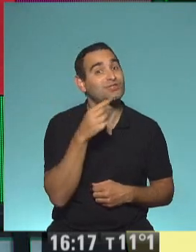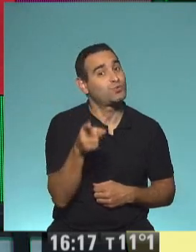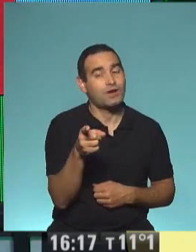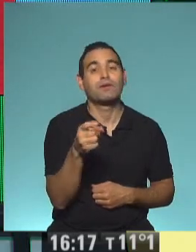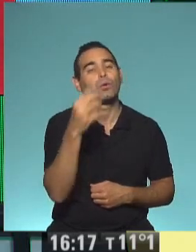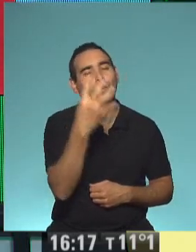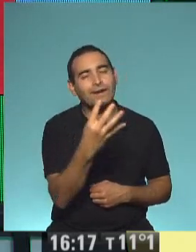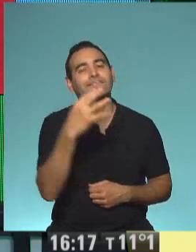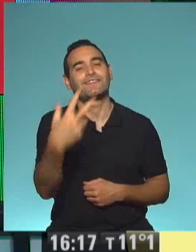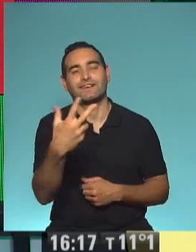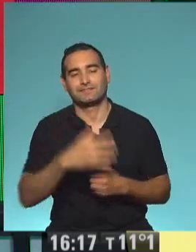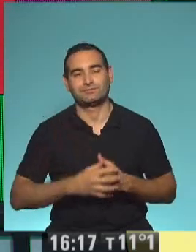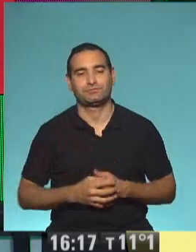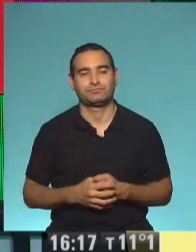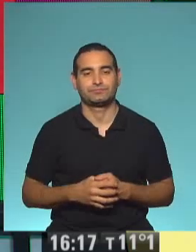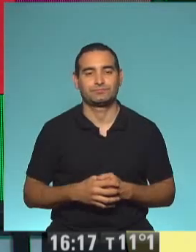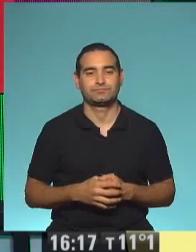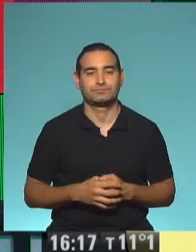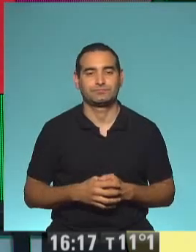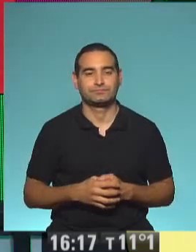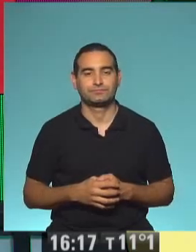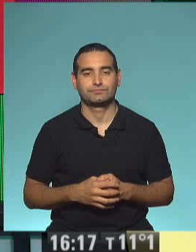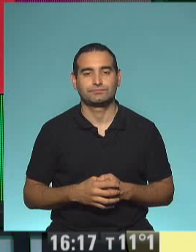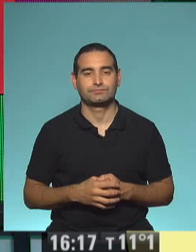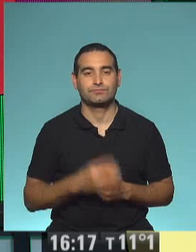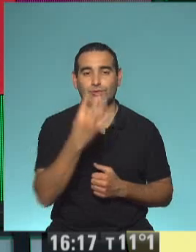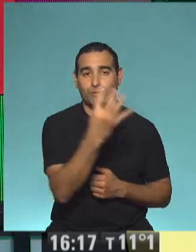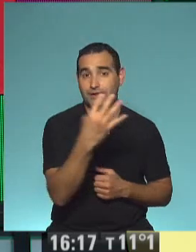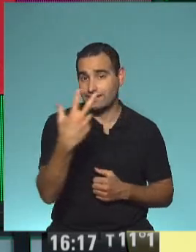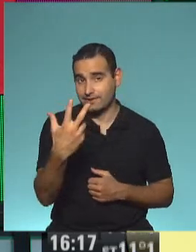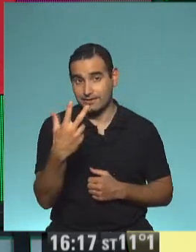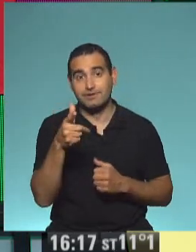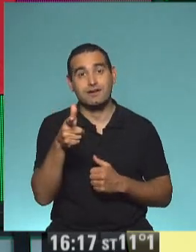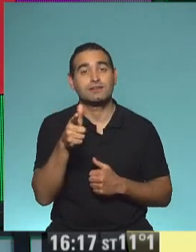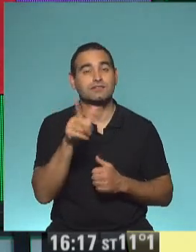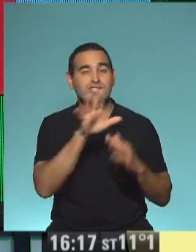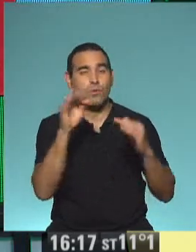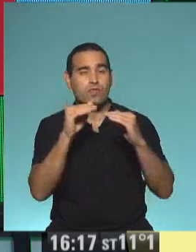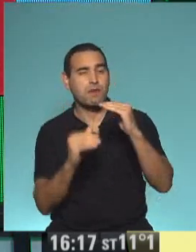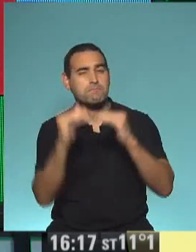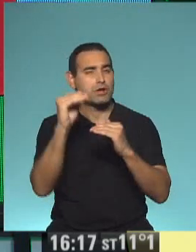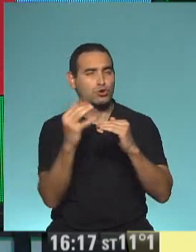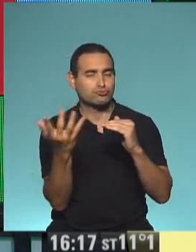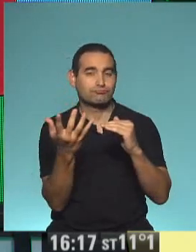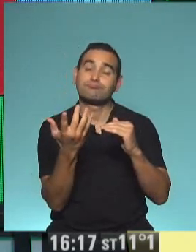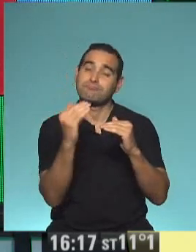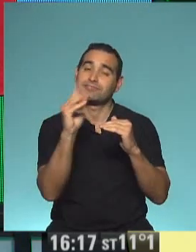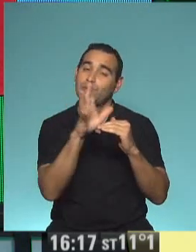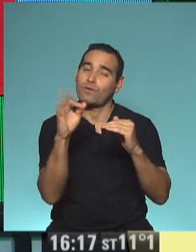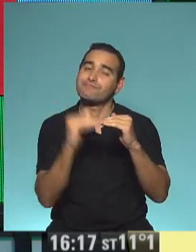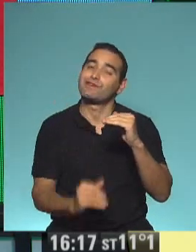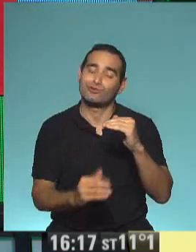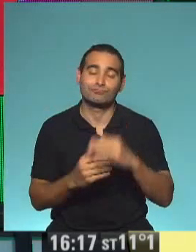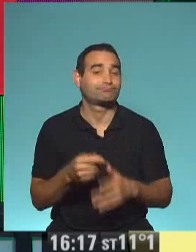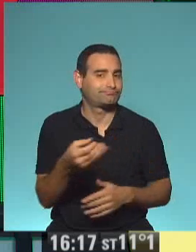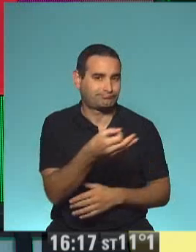43. Claro. 43 es mayor o menor. Es menos que 50.